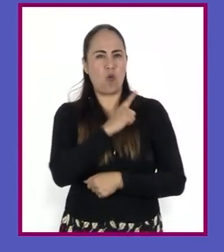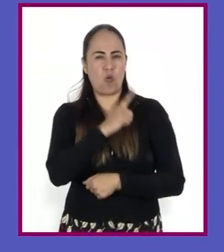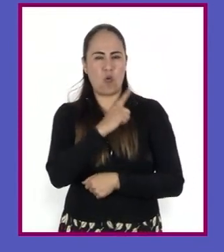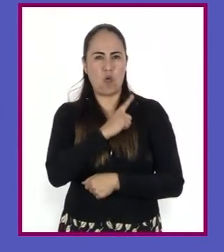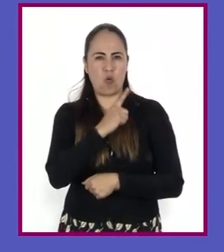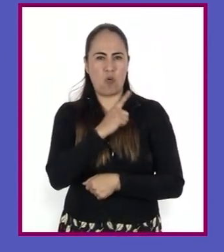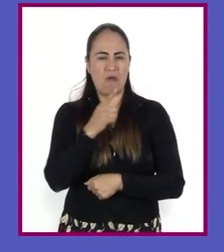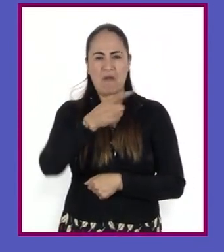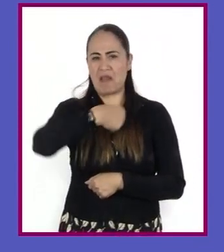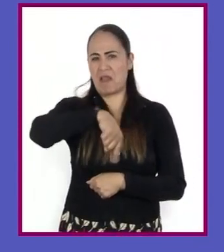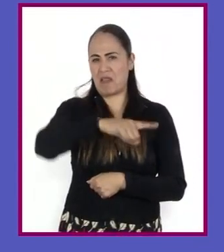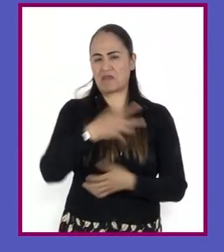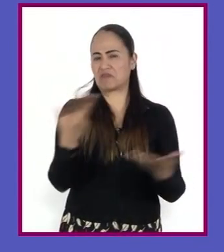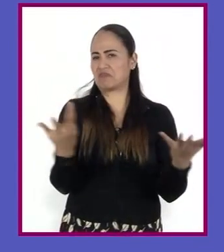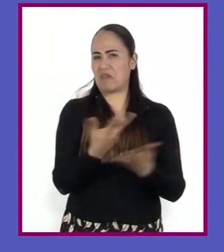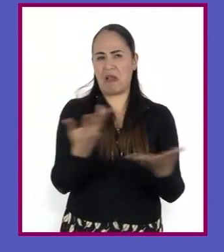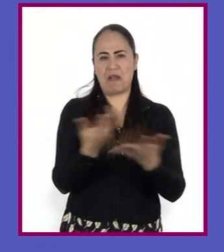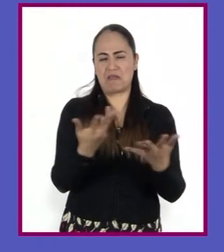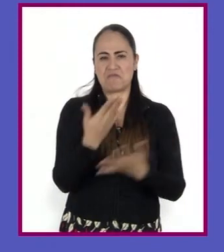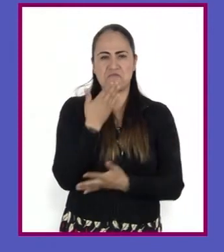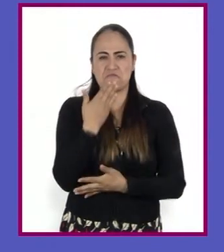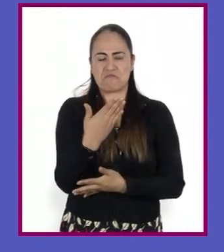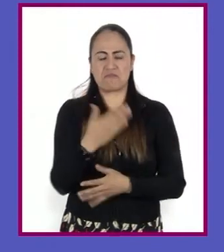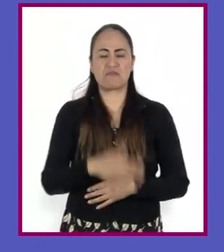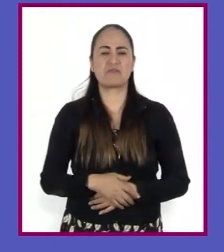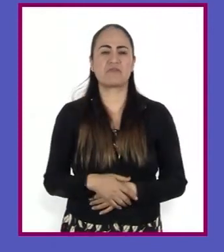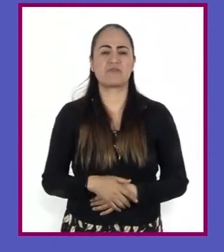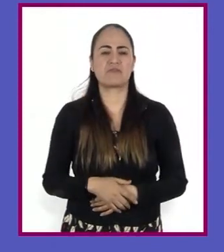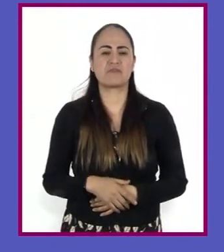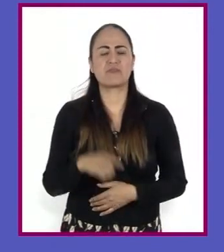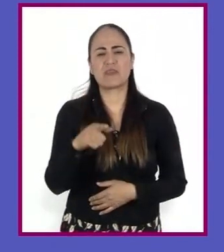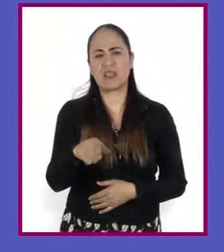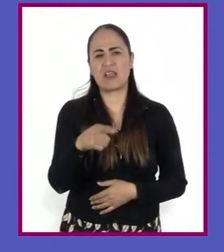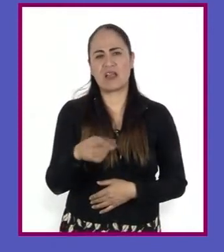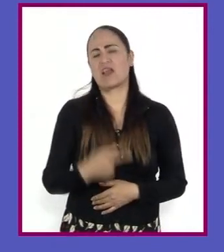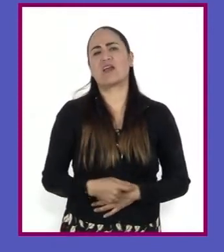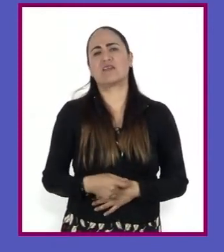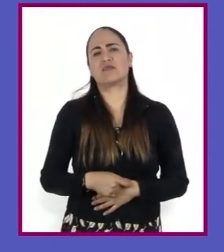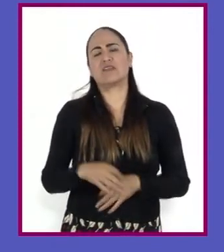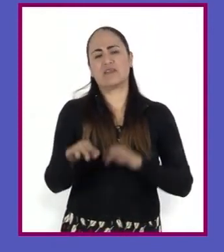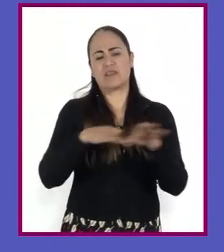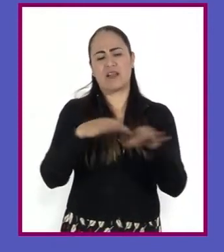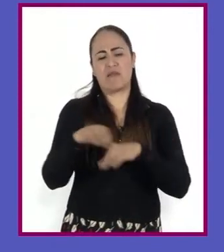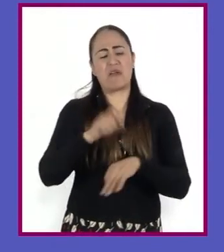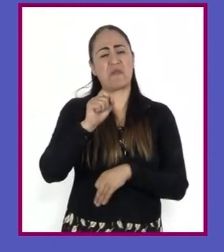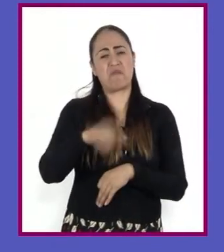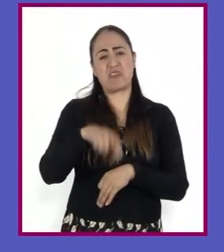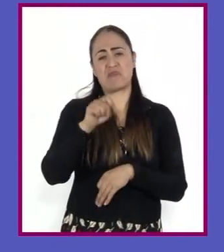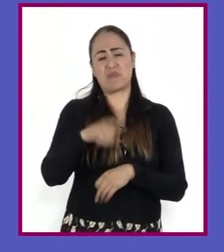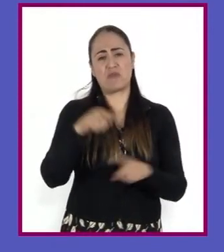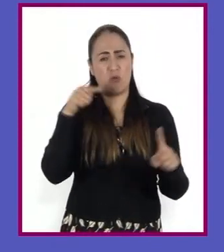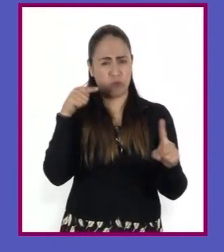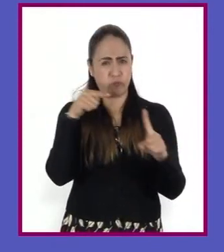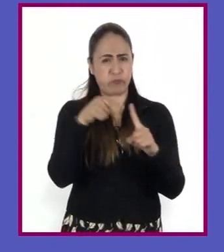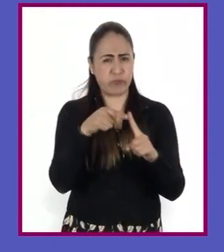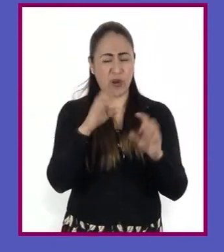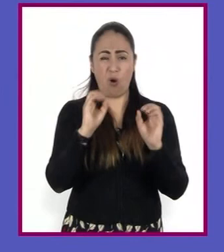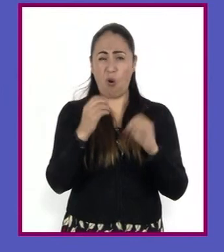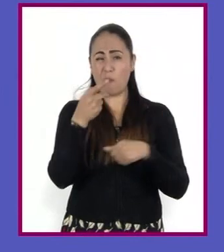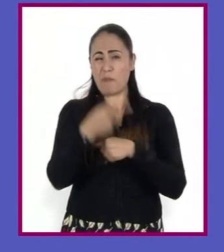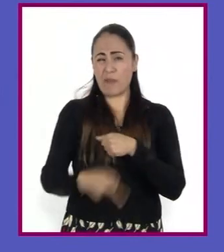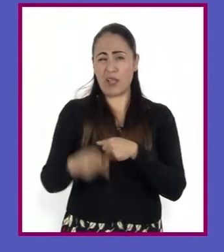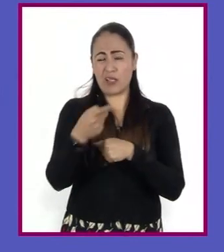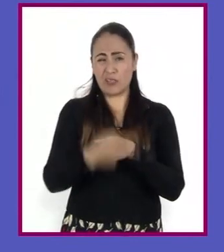cabo determinadas operaciones de manera autónoma, en especial tareas repetitivas, precisas o peligrosas.